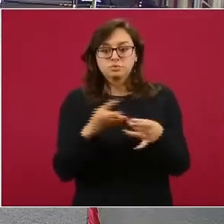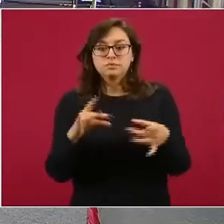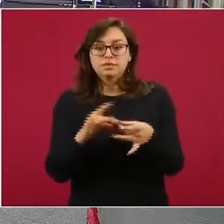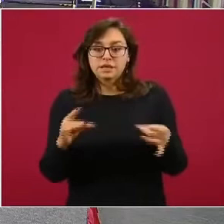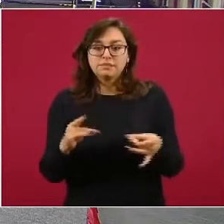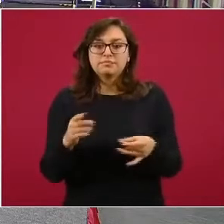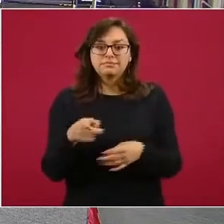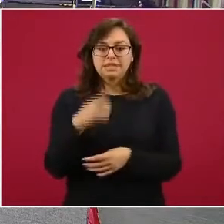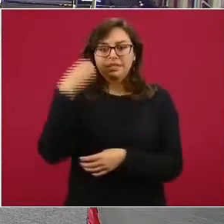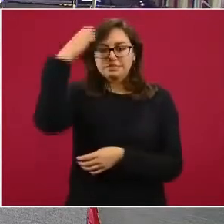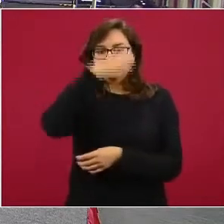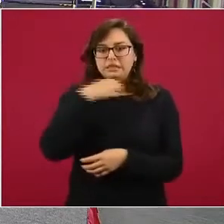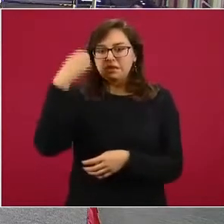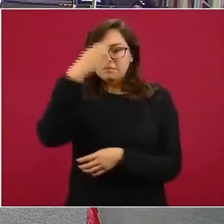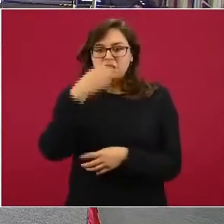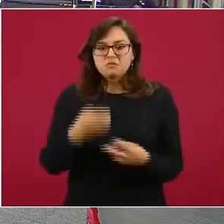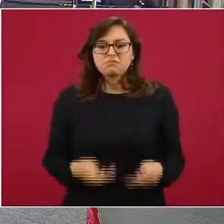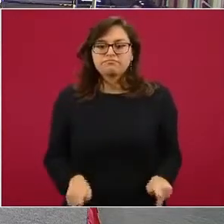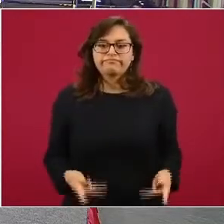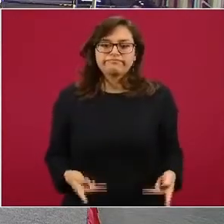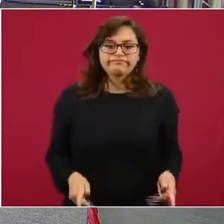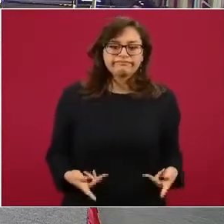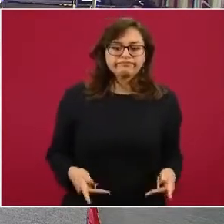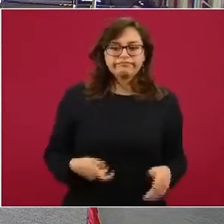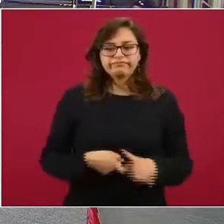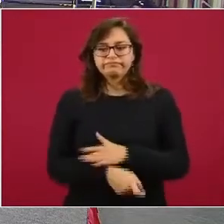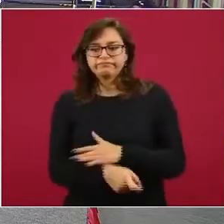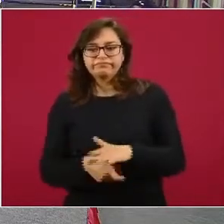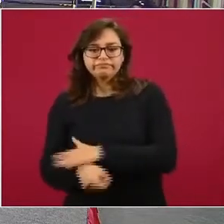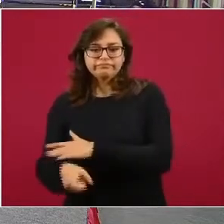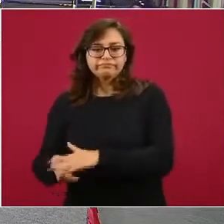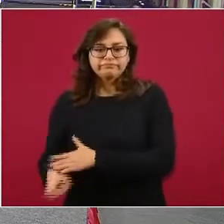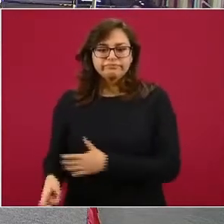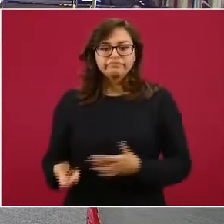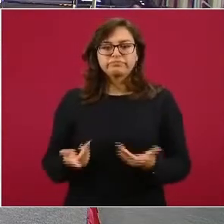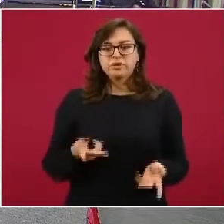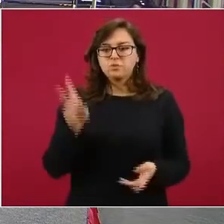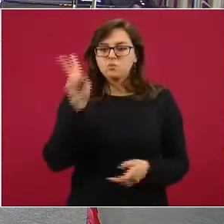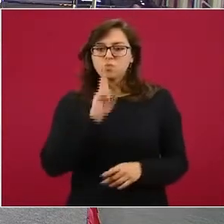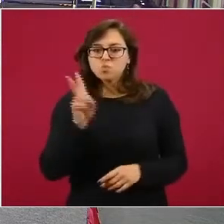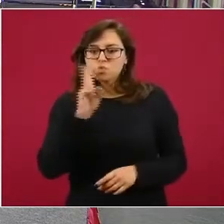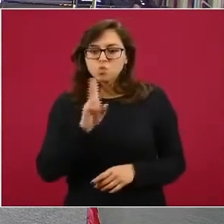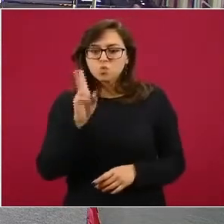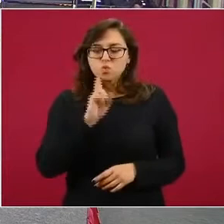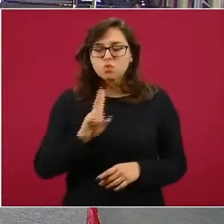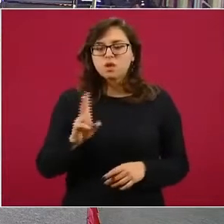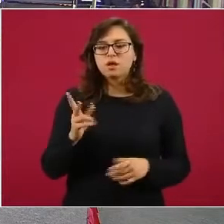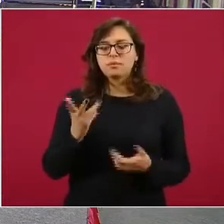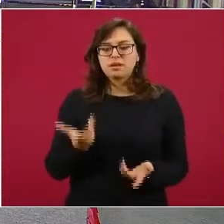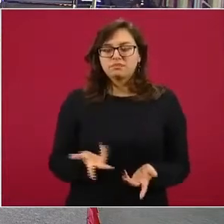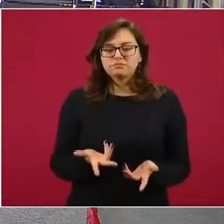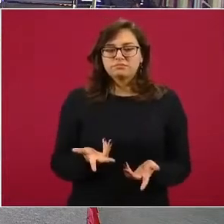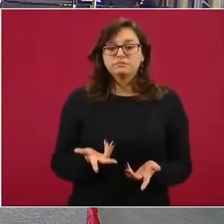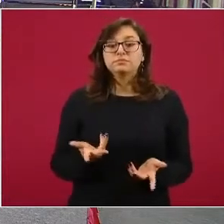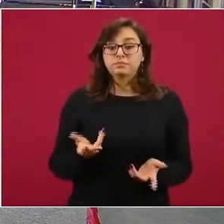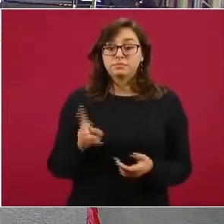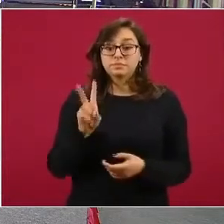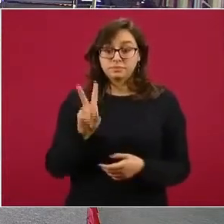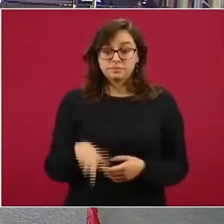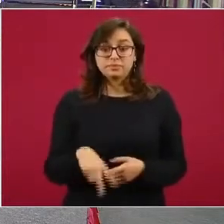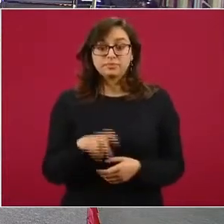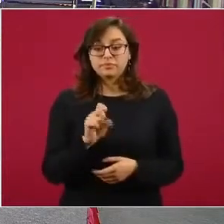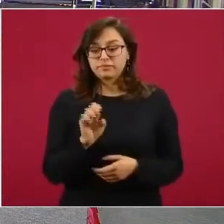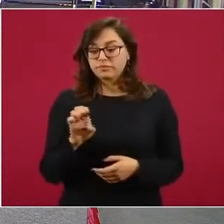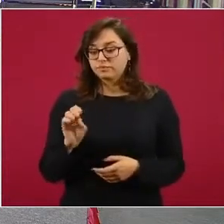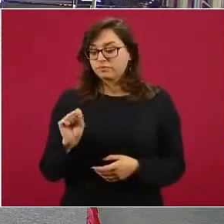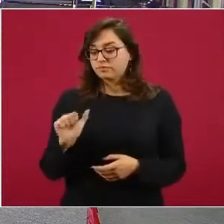pruebas, de la venta masiva sin el manejo idóneo, y ya usted adelantaba esta respuesta de que la Secretaría